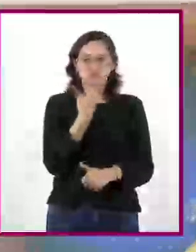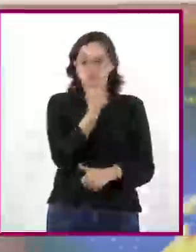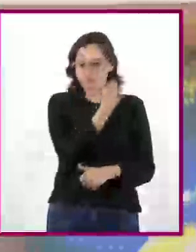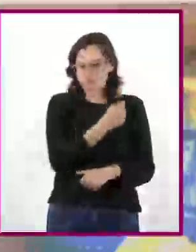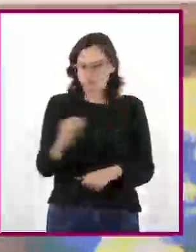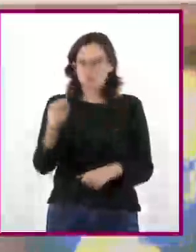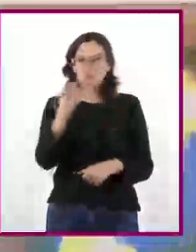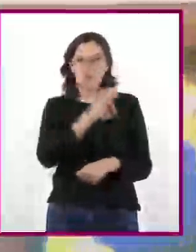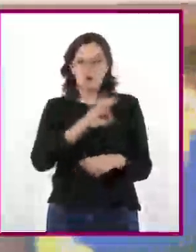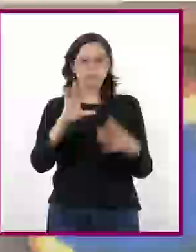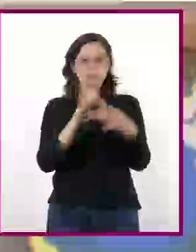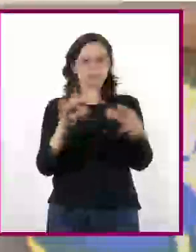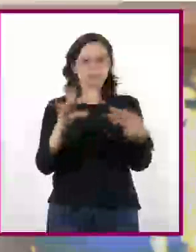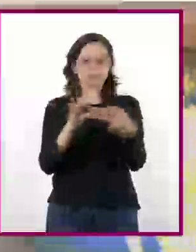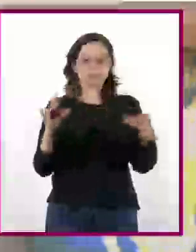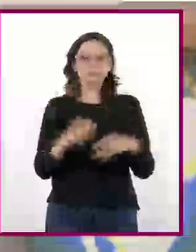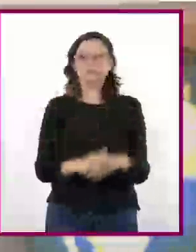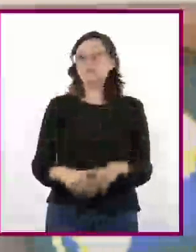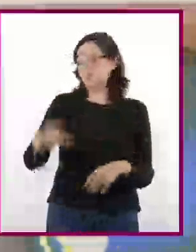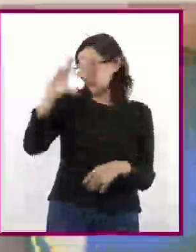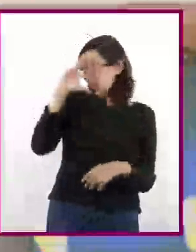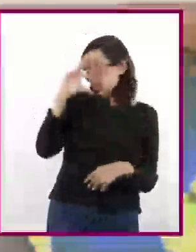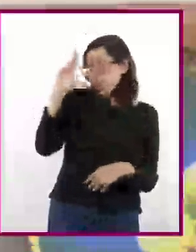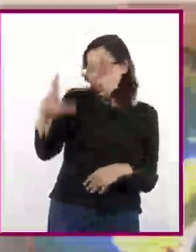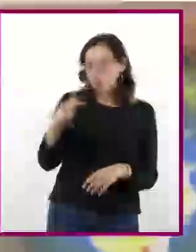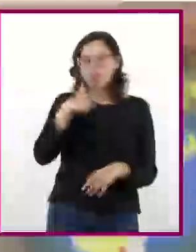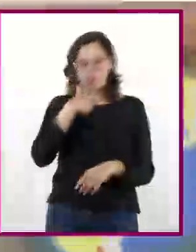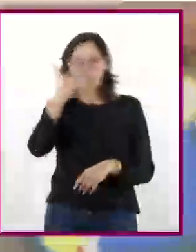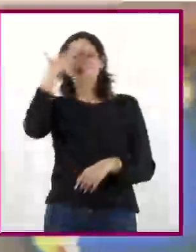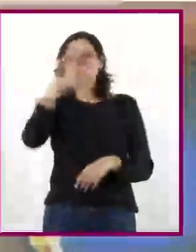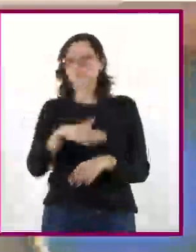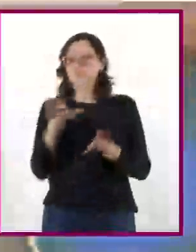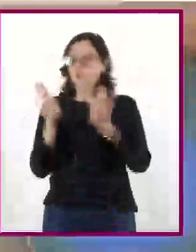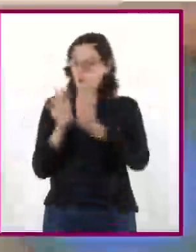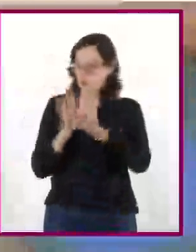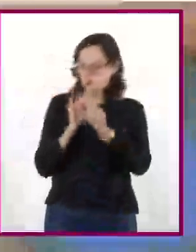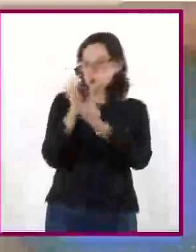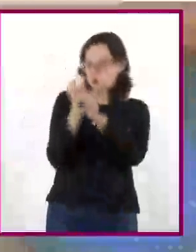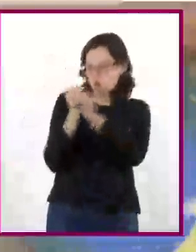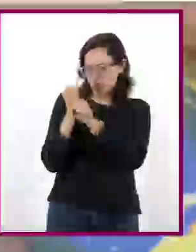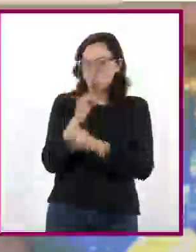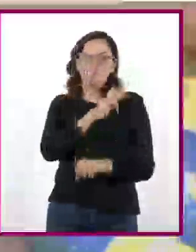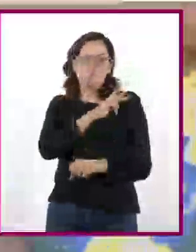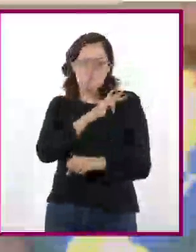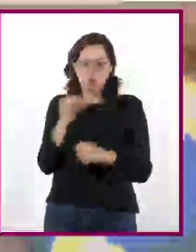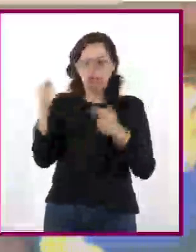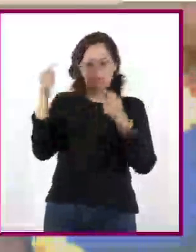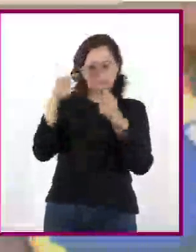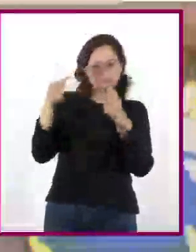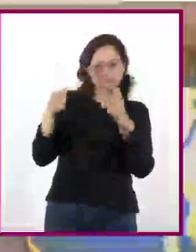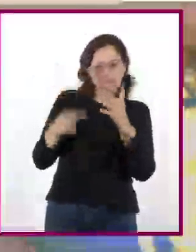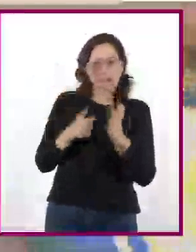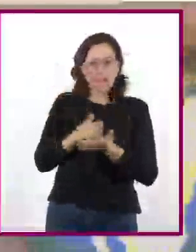¡Hola Edmundo! Tengo un tutorial que explica cómo hacer una investigación. Creo que le puede servir a tu seguidora.